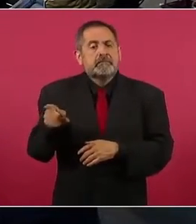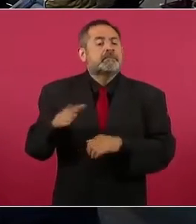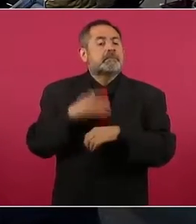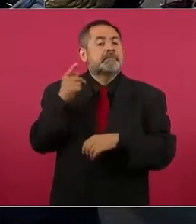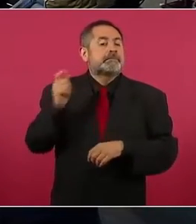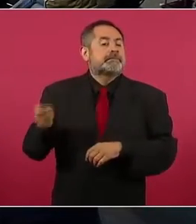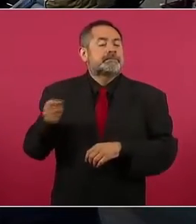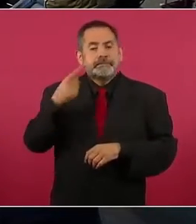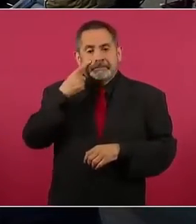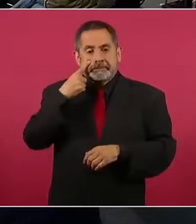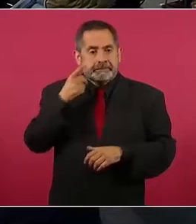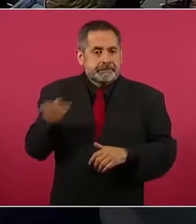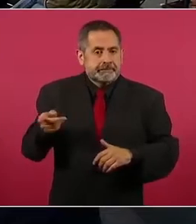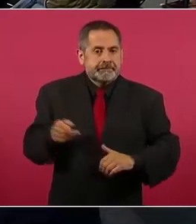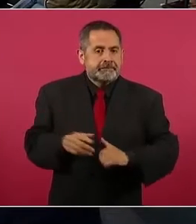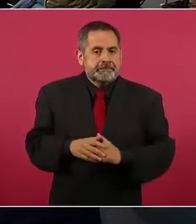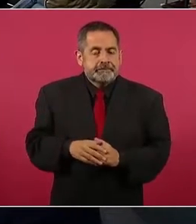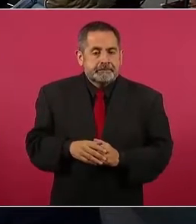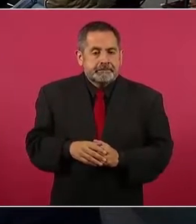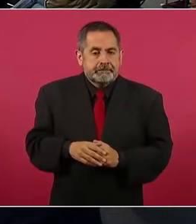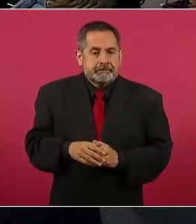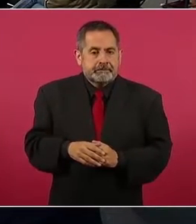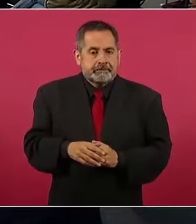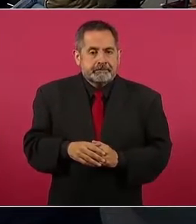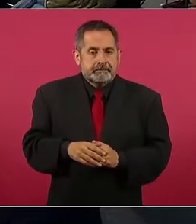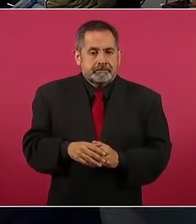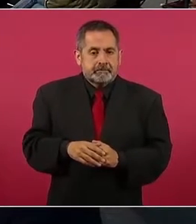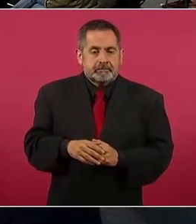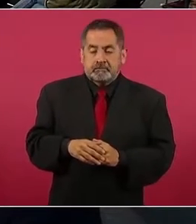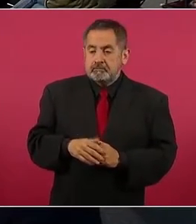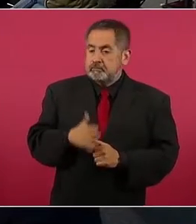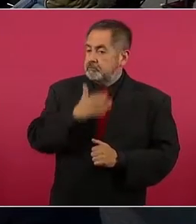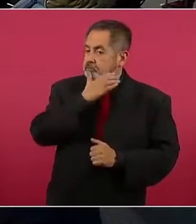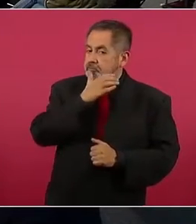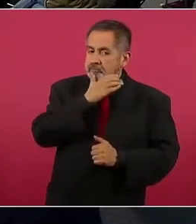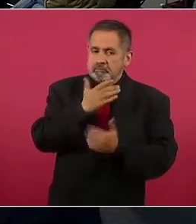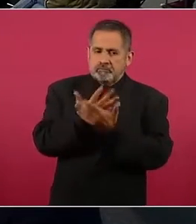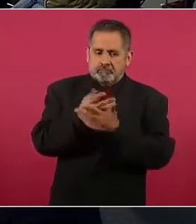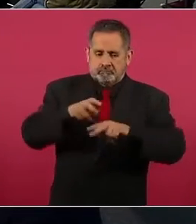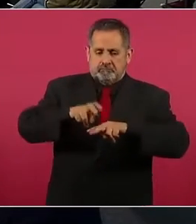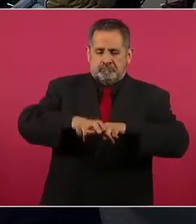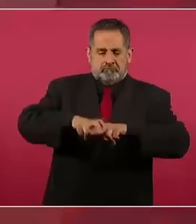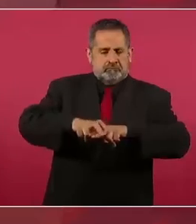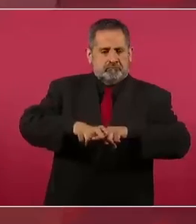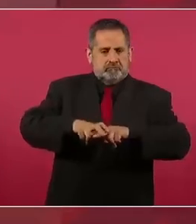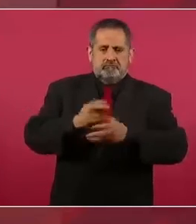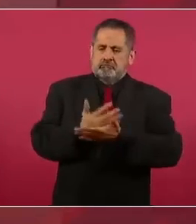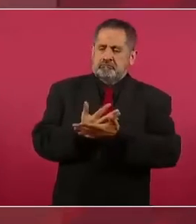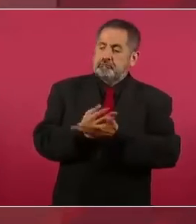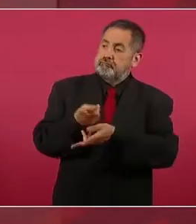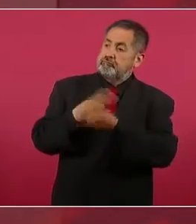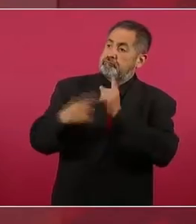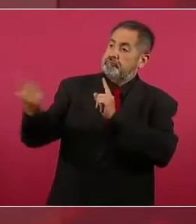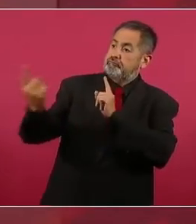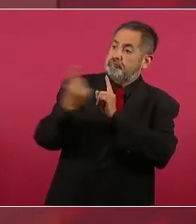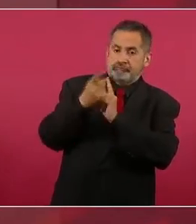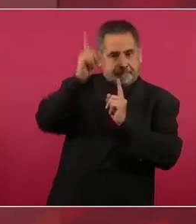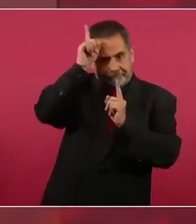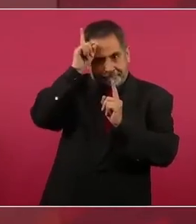está Fidel esperándolo sentado y llega Mandela